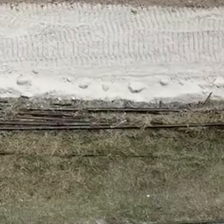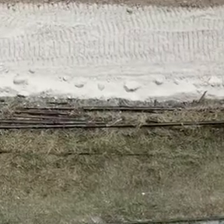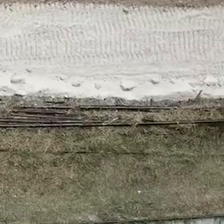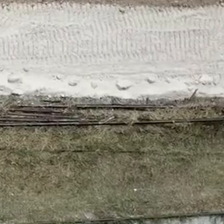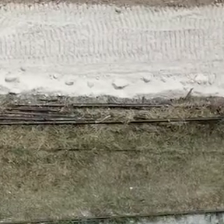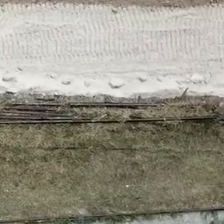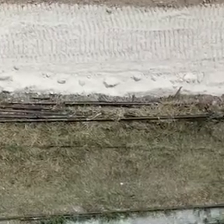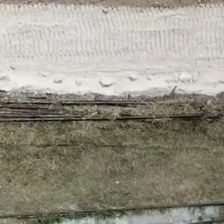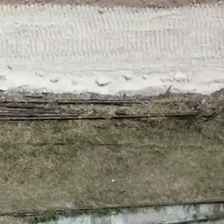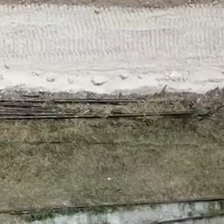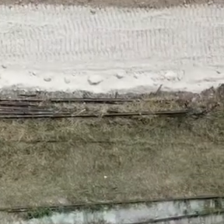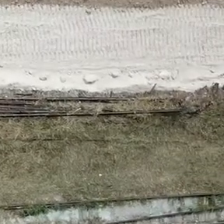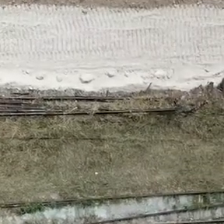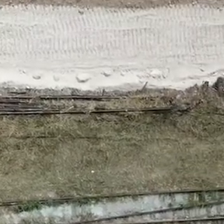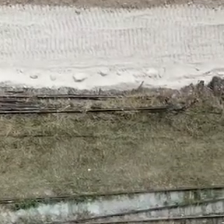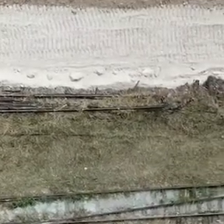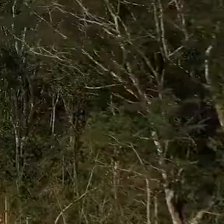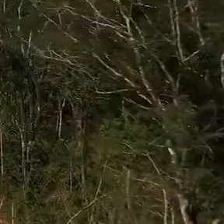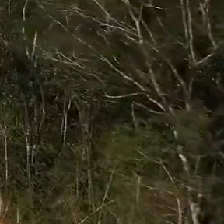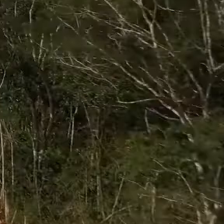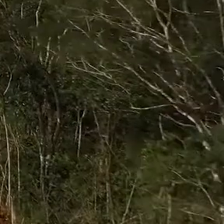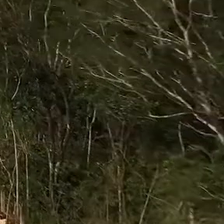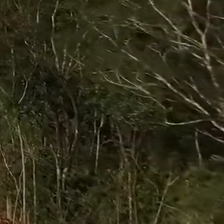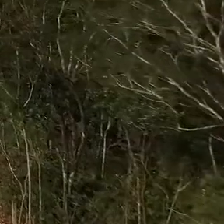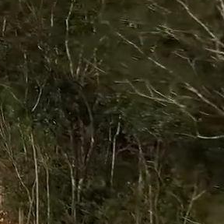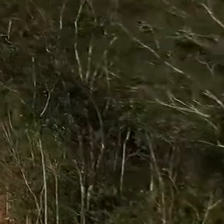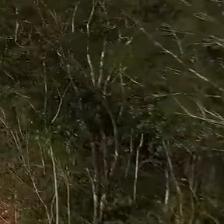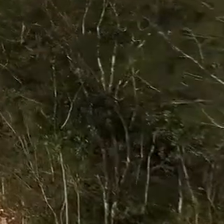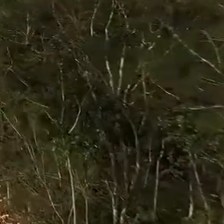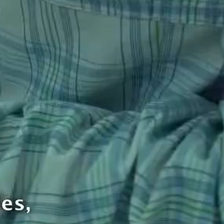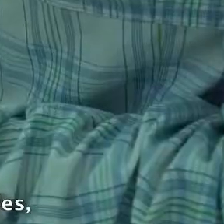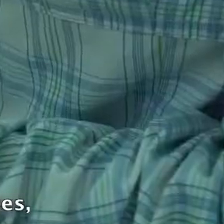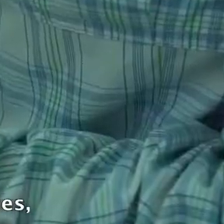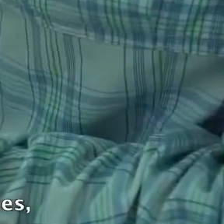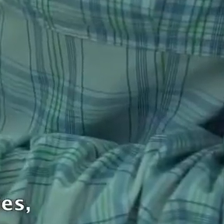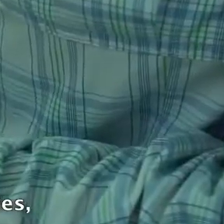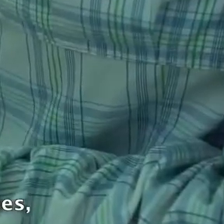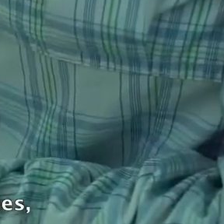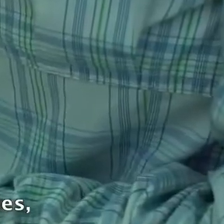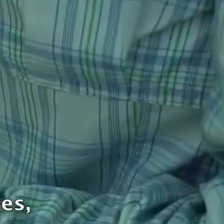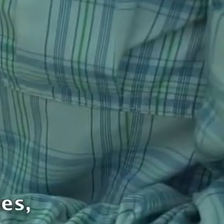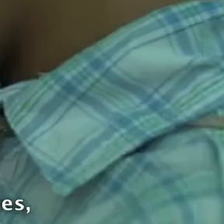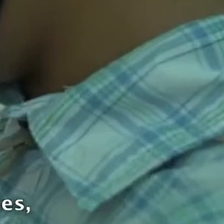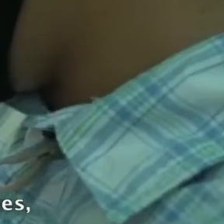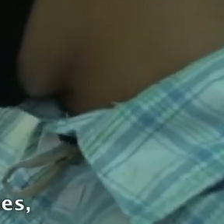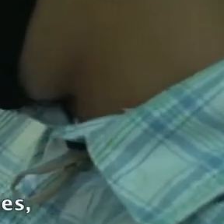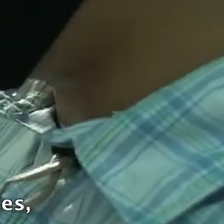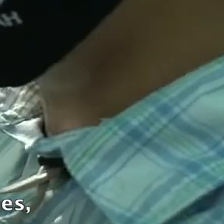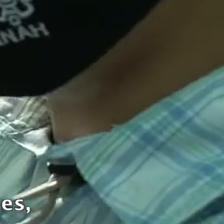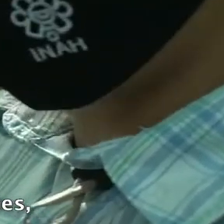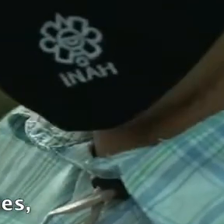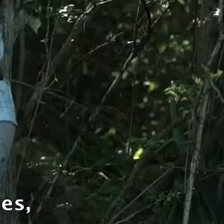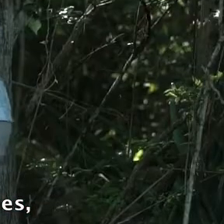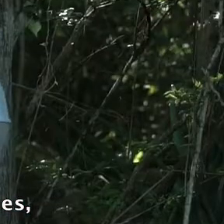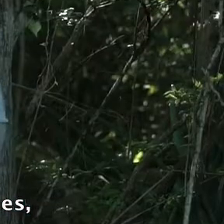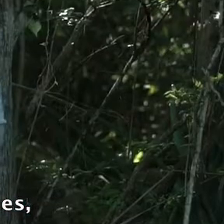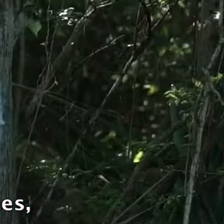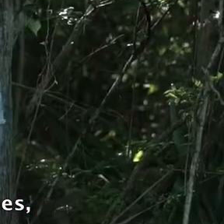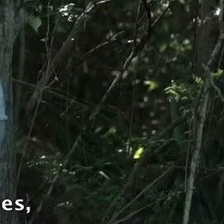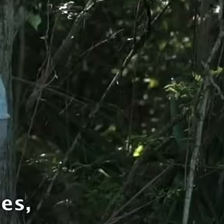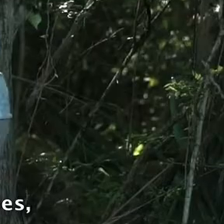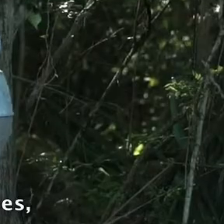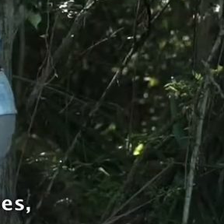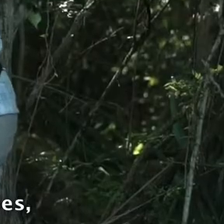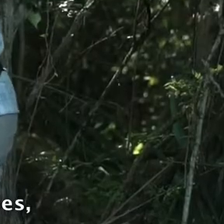proseguimos las actividades de corte y terraplén. En el tramo 4, continuamos entre otras actividades